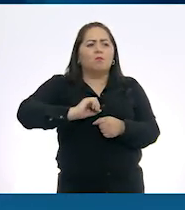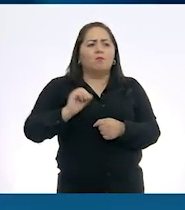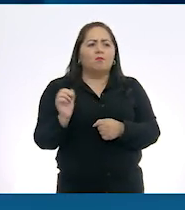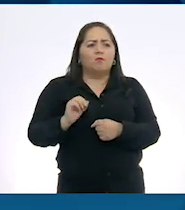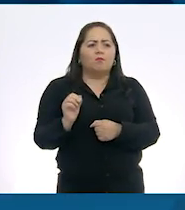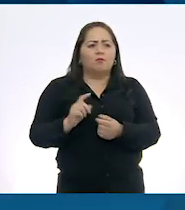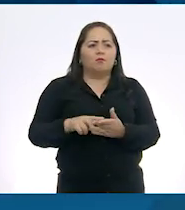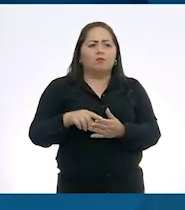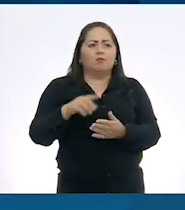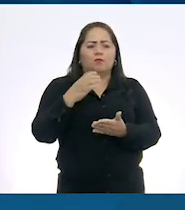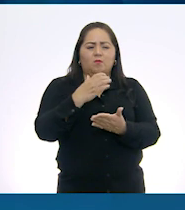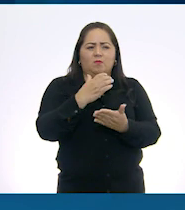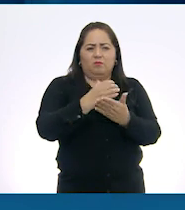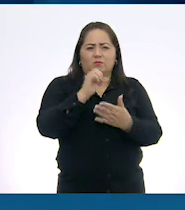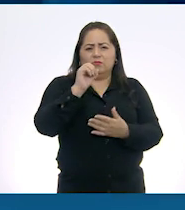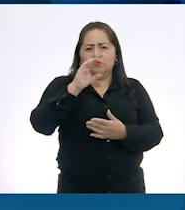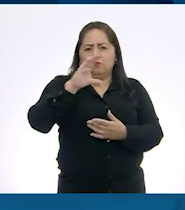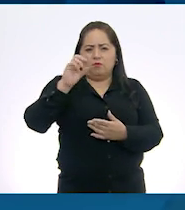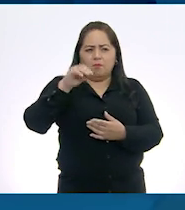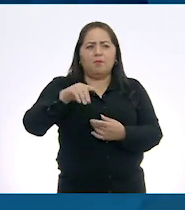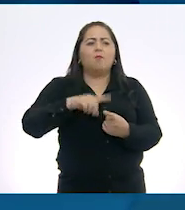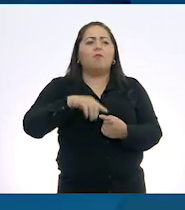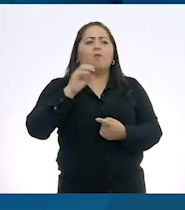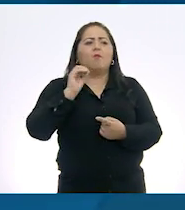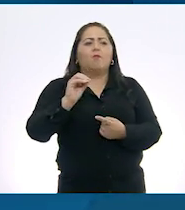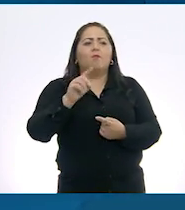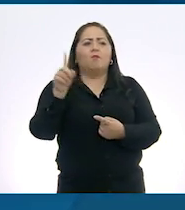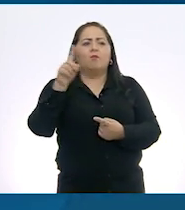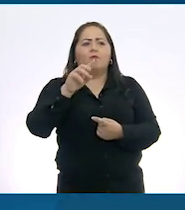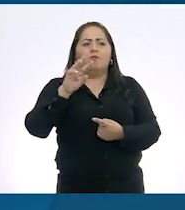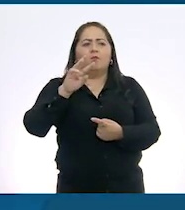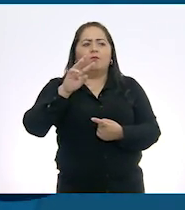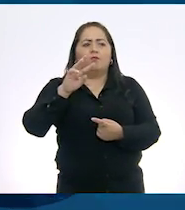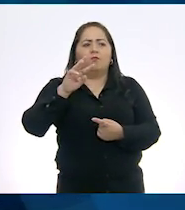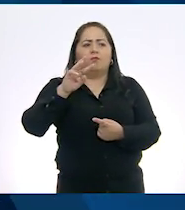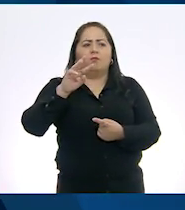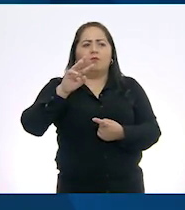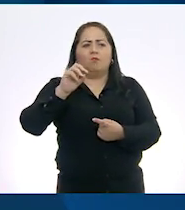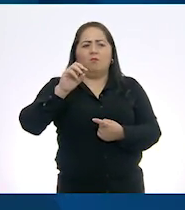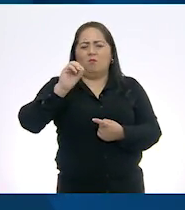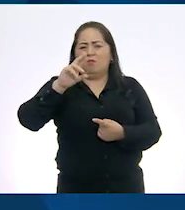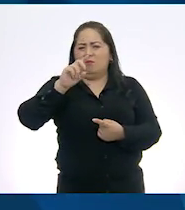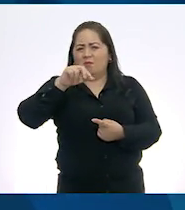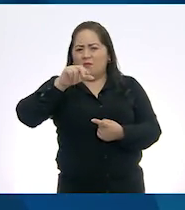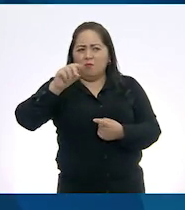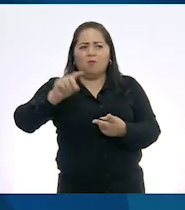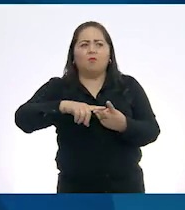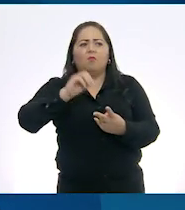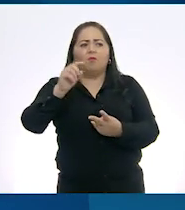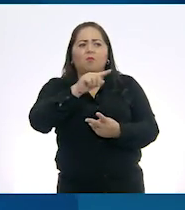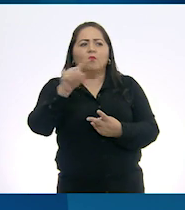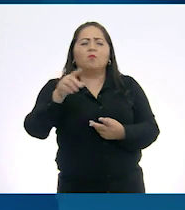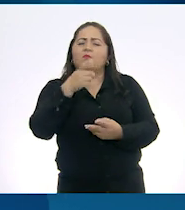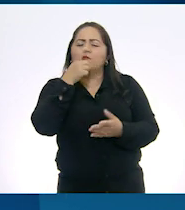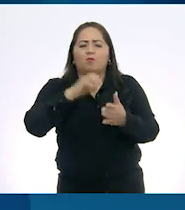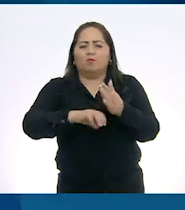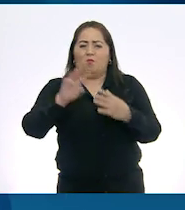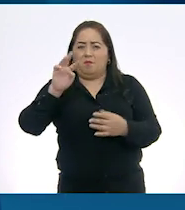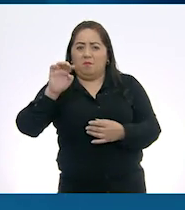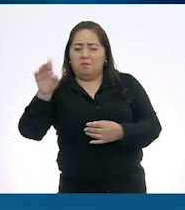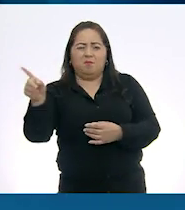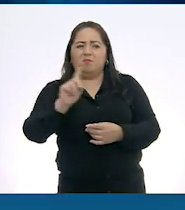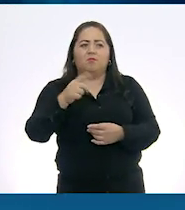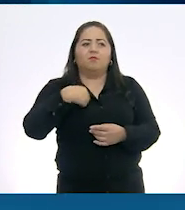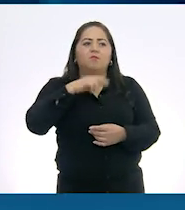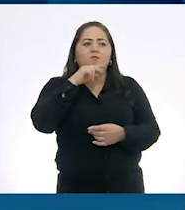Puedes guardarlo en Guadernia Scorn, en tu ordenador o publicarlo en la web. Yo, por ejemplo, lo voy a